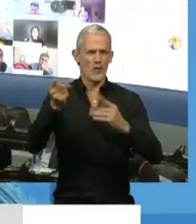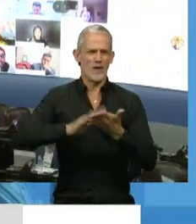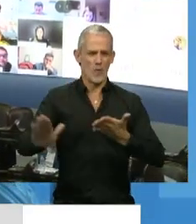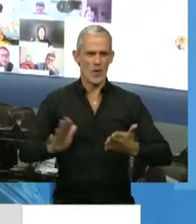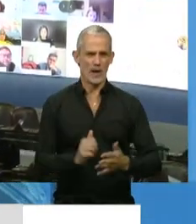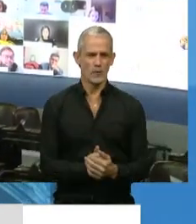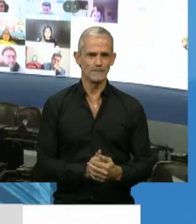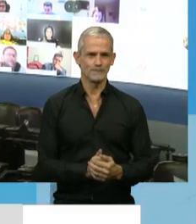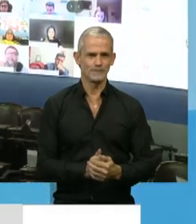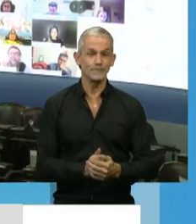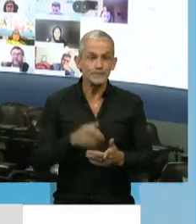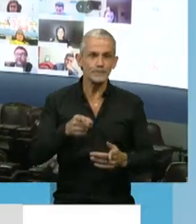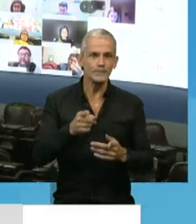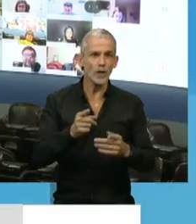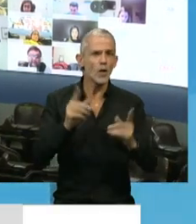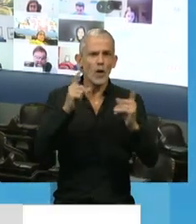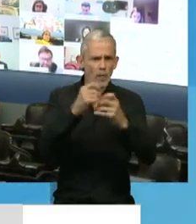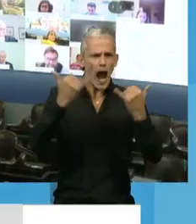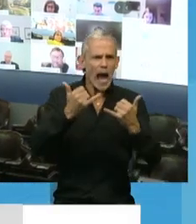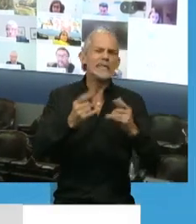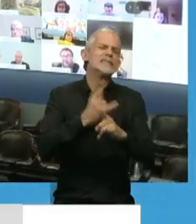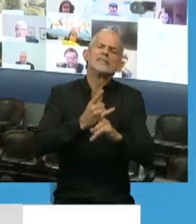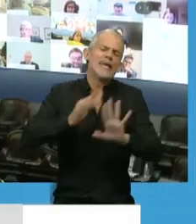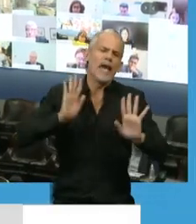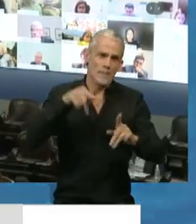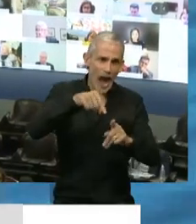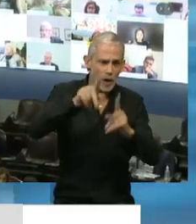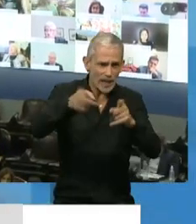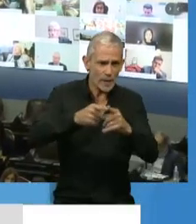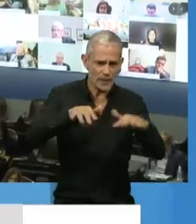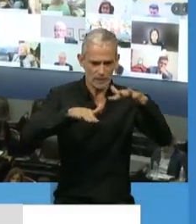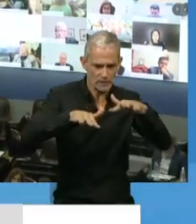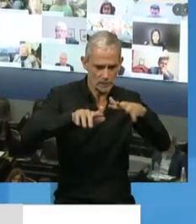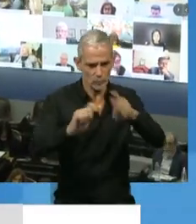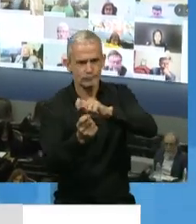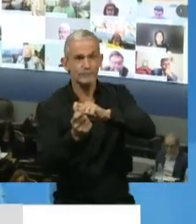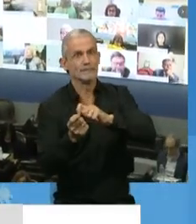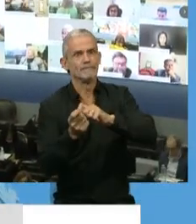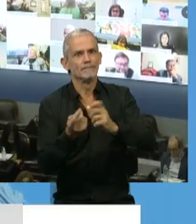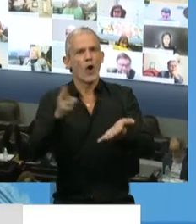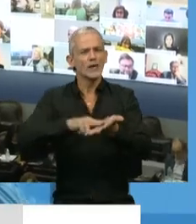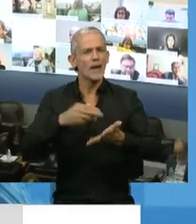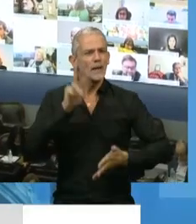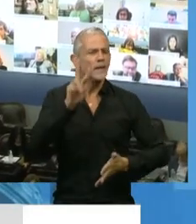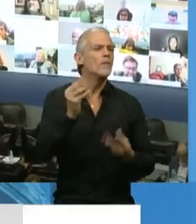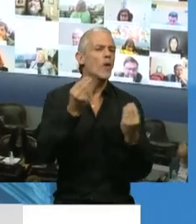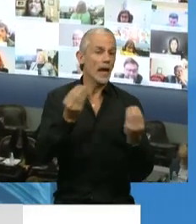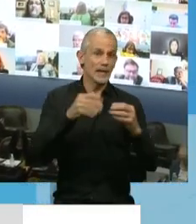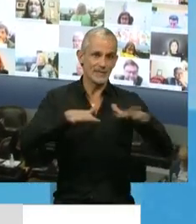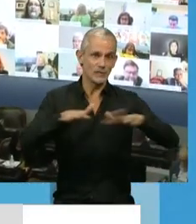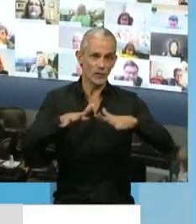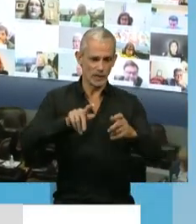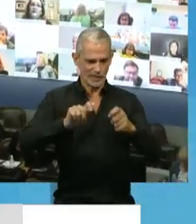Como todas las situaciones críticas siempre suceden y suceden ahora también, estamos una vez más viendo cómo las situaciones